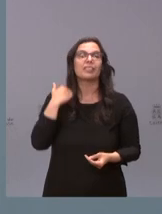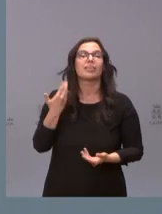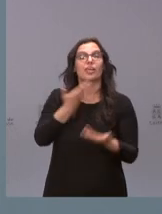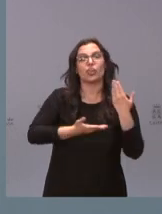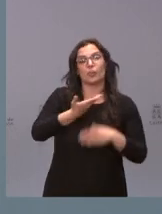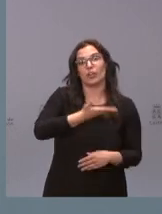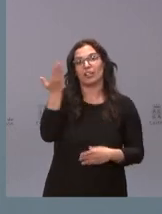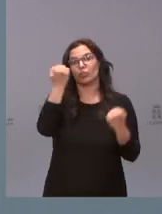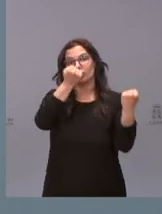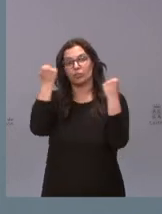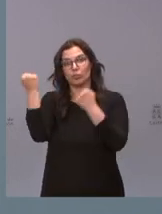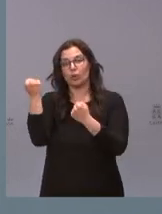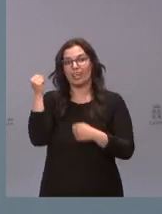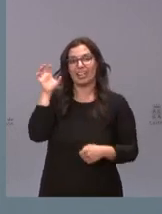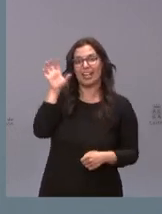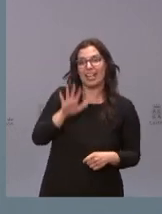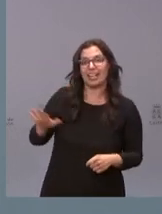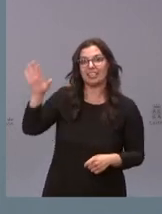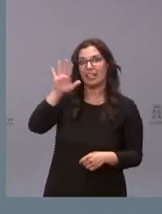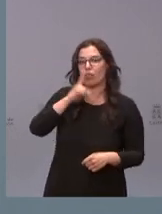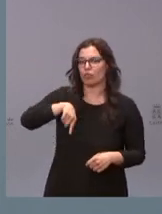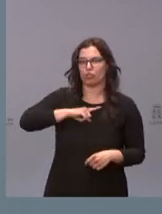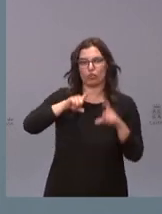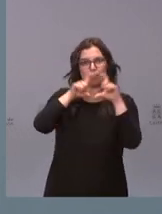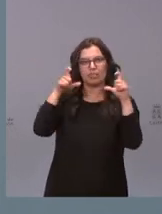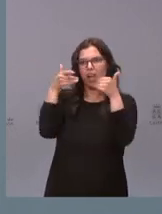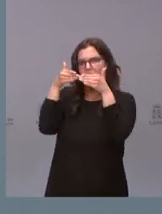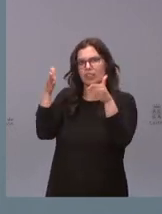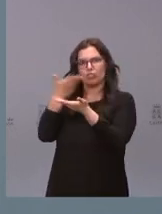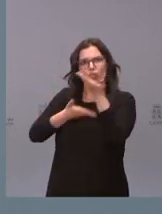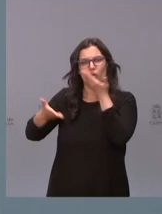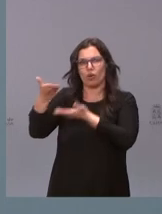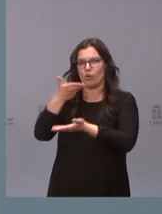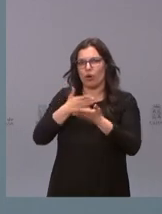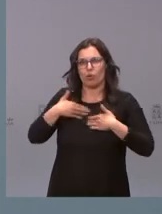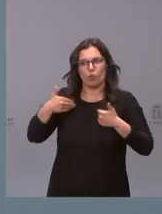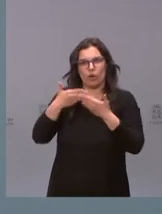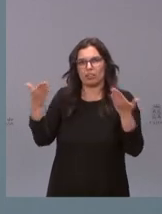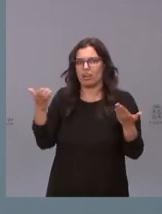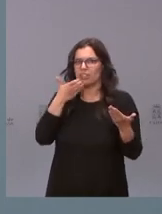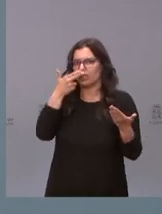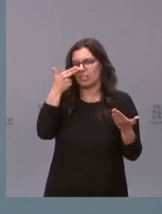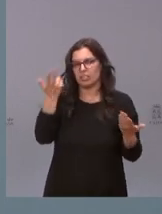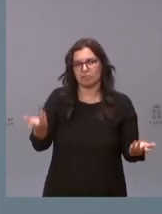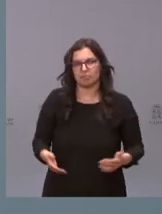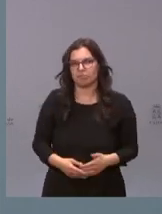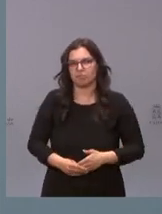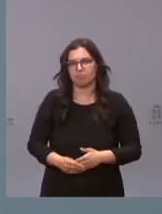de las instituciones del Estado Carrasco está abierto a colaborar con aquel y aquellos que están interesados